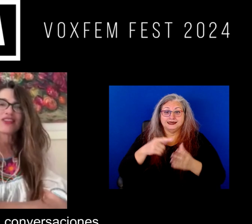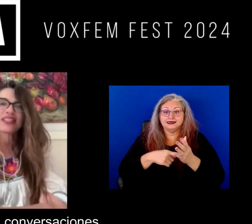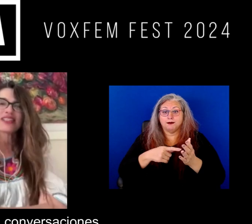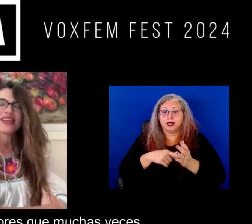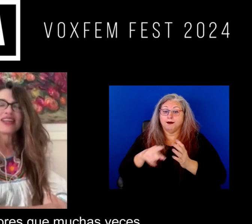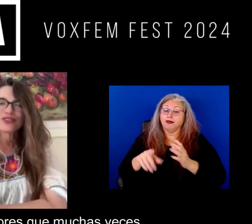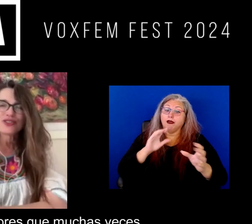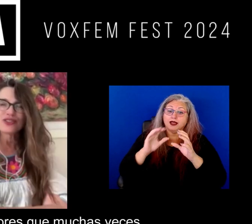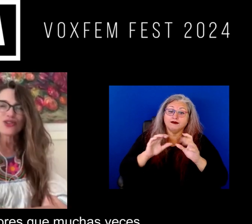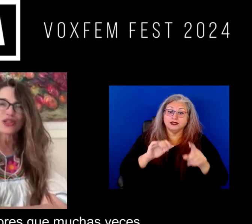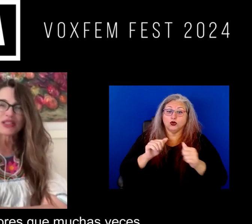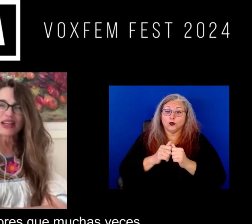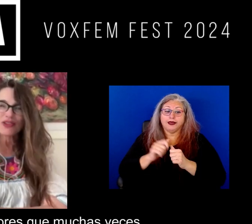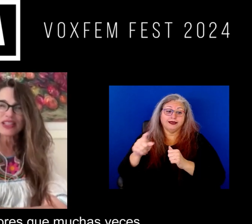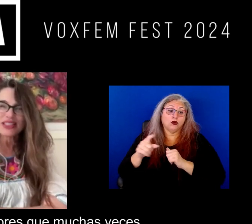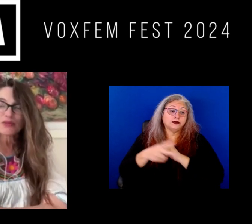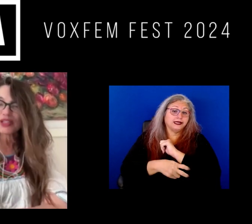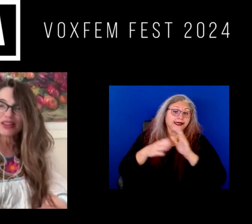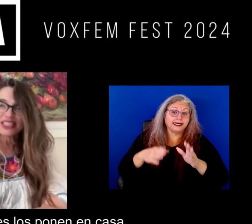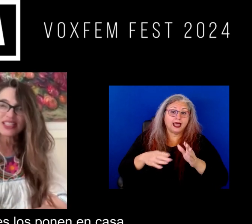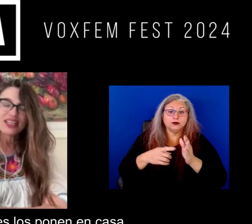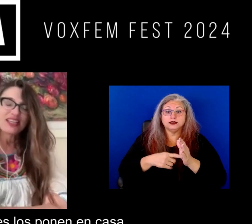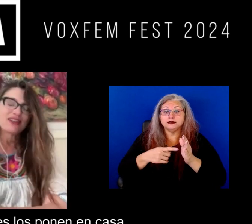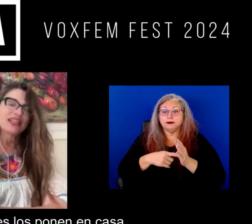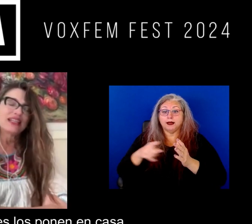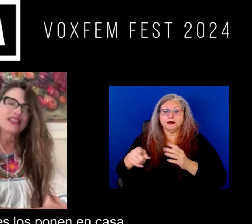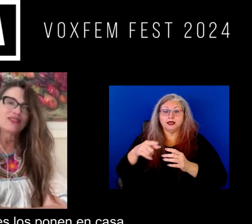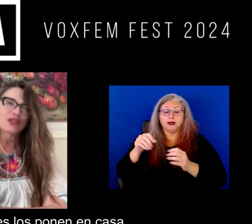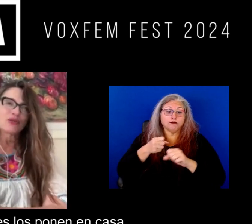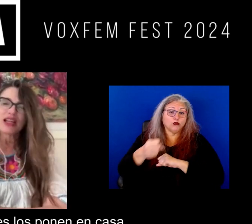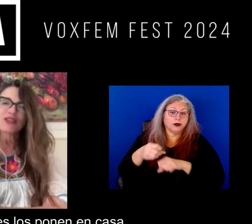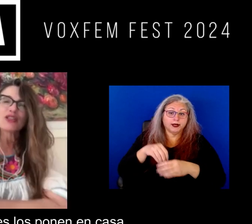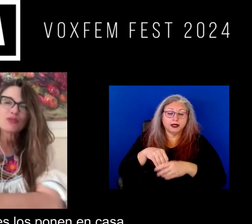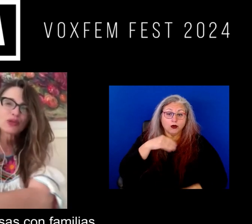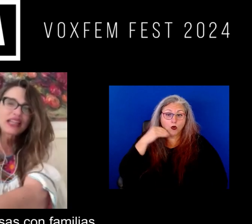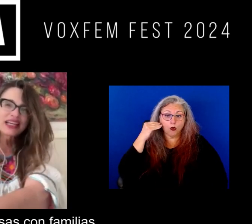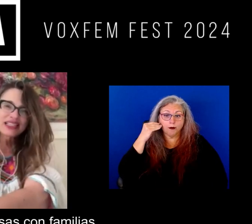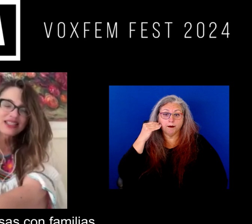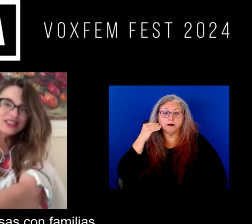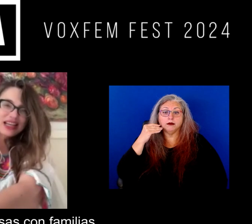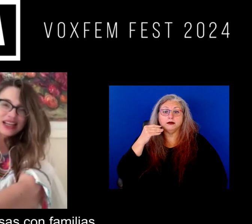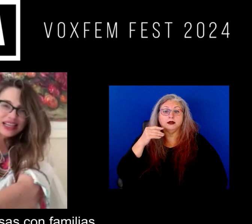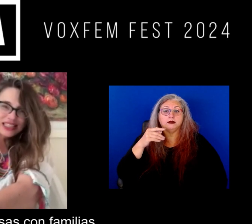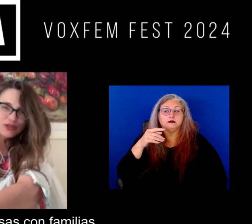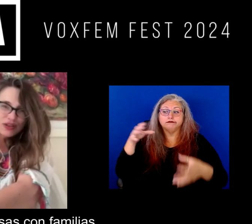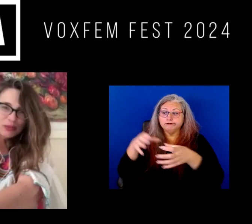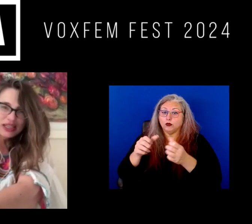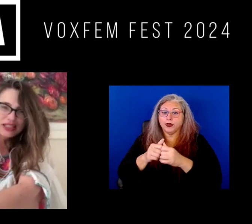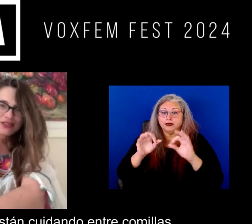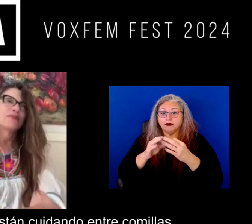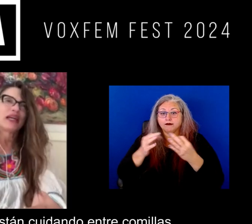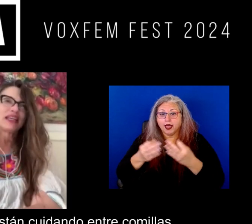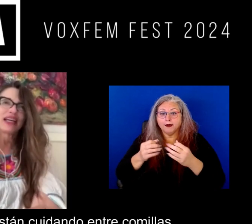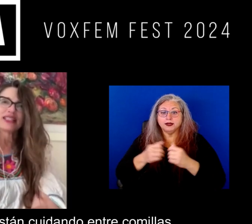conversaciones con los secuestradores que muchas veces los secuestradores los ponen en casas están en casas con